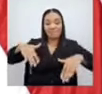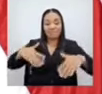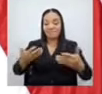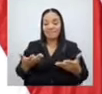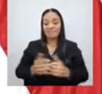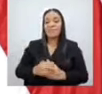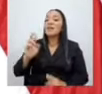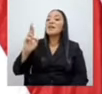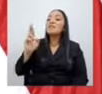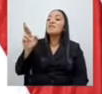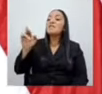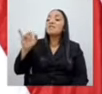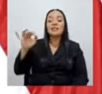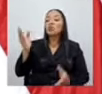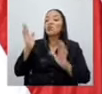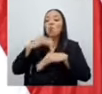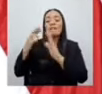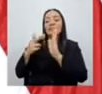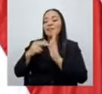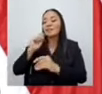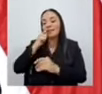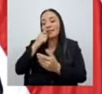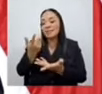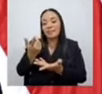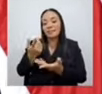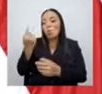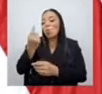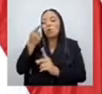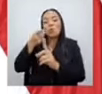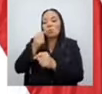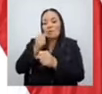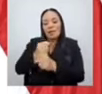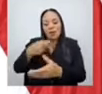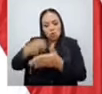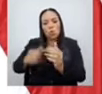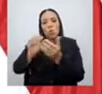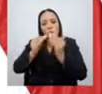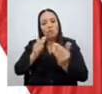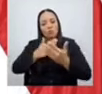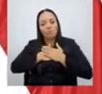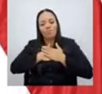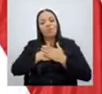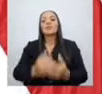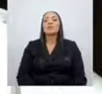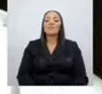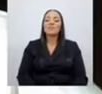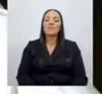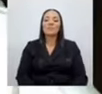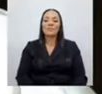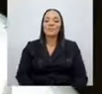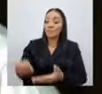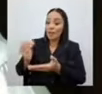secreta. Es trabajar duro, trabajar únicamente con el pueblo en el corazón. Muchas gracias. ¿No hay pregunta?